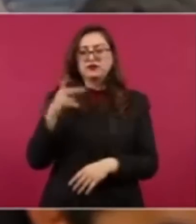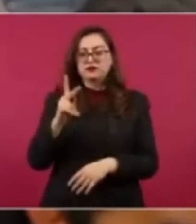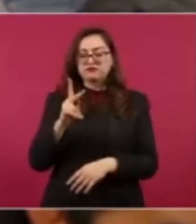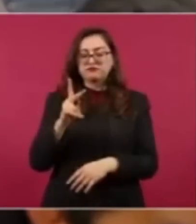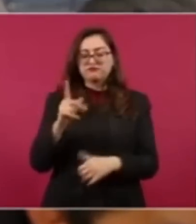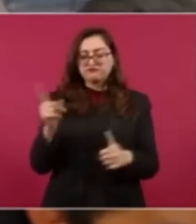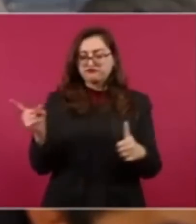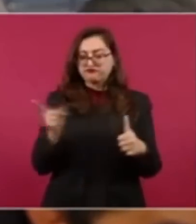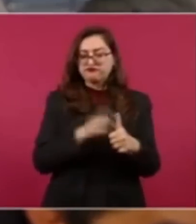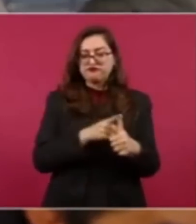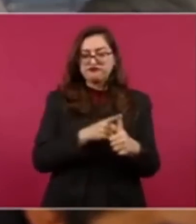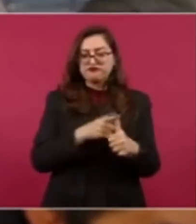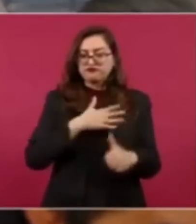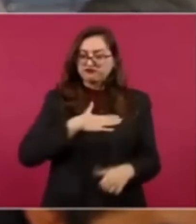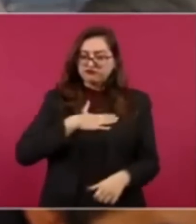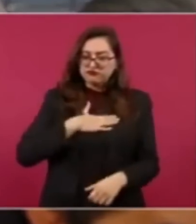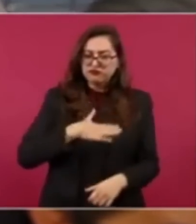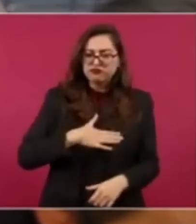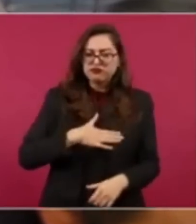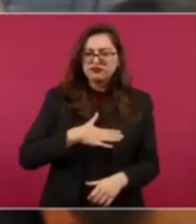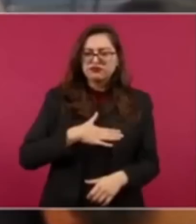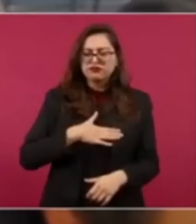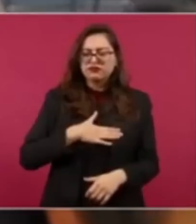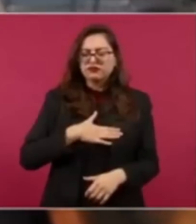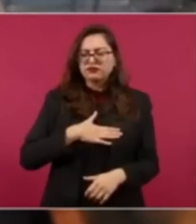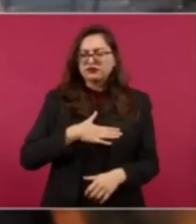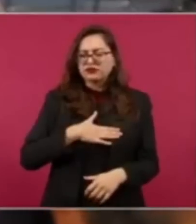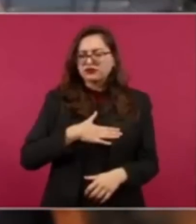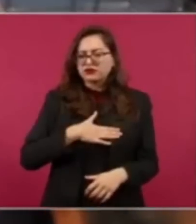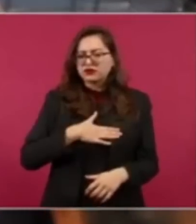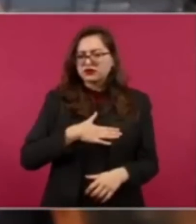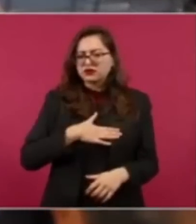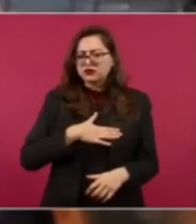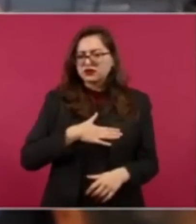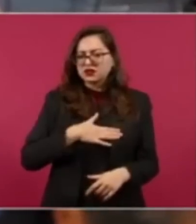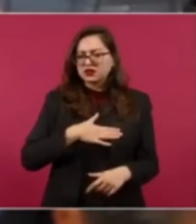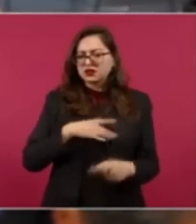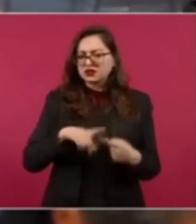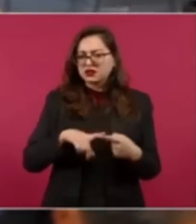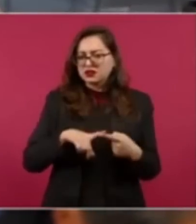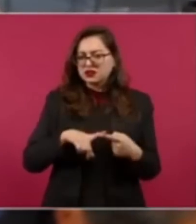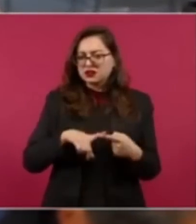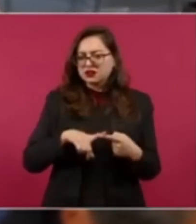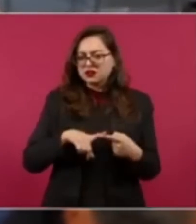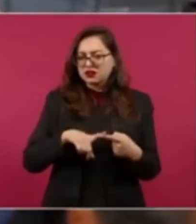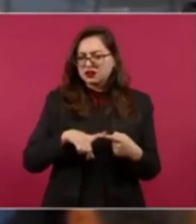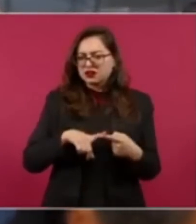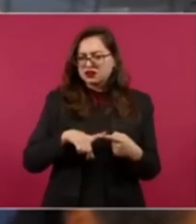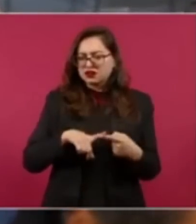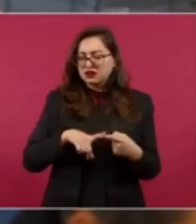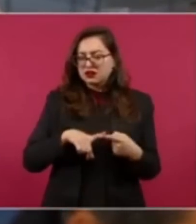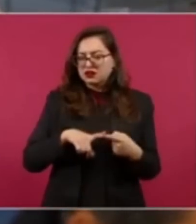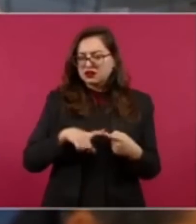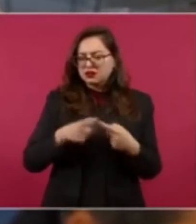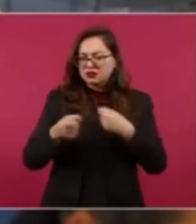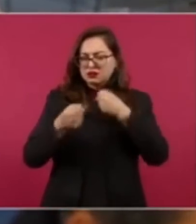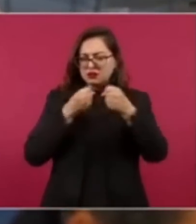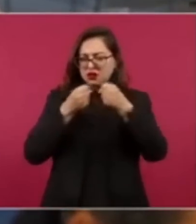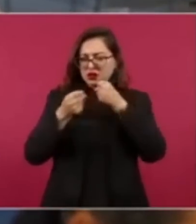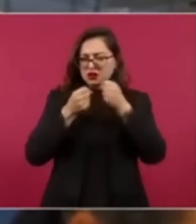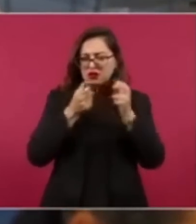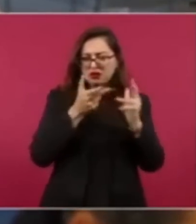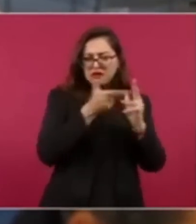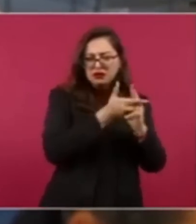Entonces, las dos preguntas serían cuánto tiempo más tenemos que esperar los familiares de periodistas asesinados, de Juan Mendoza, de